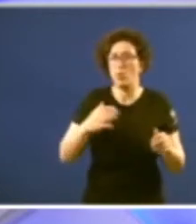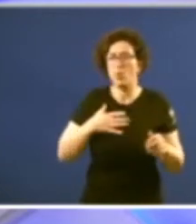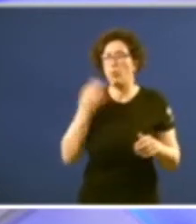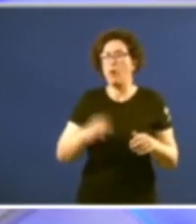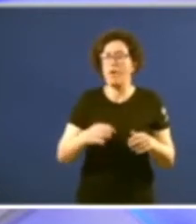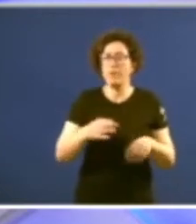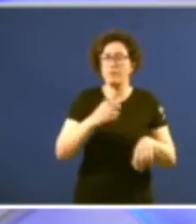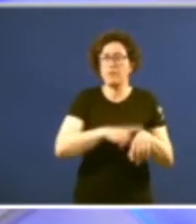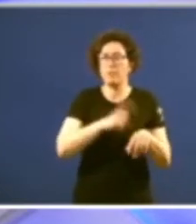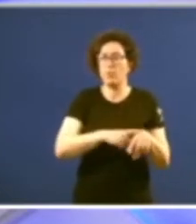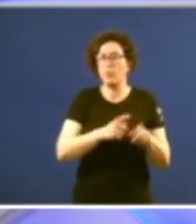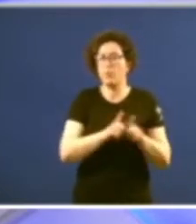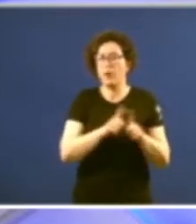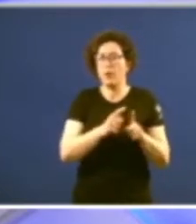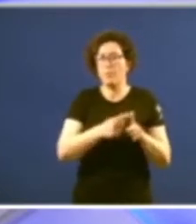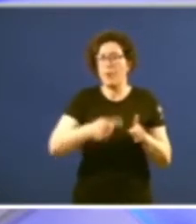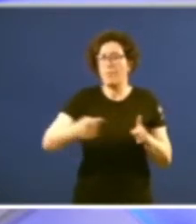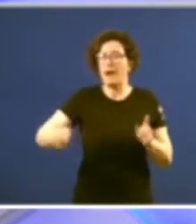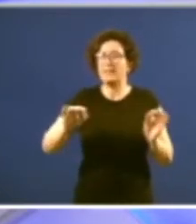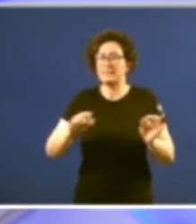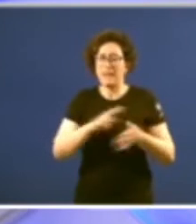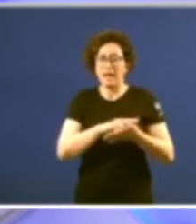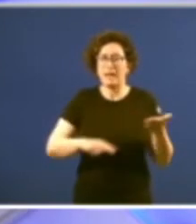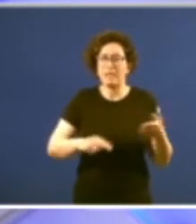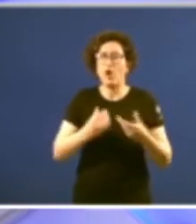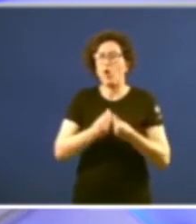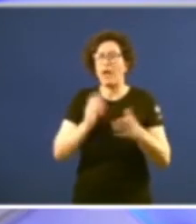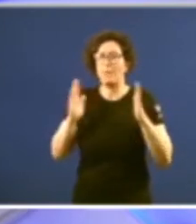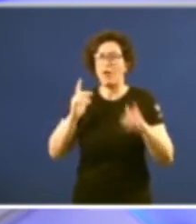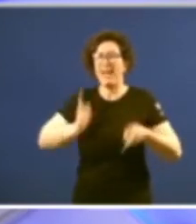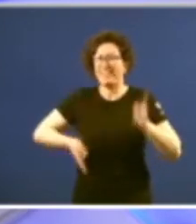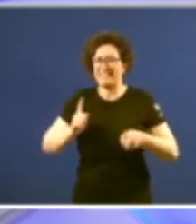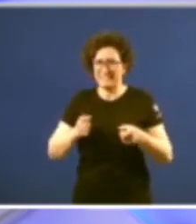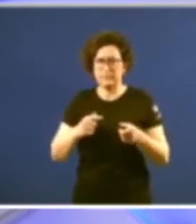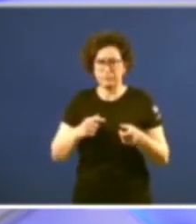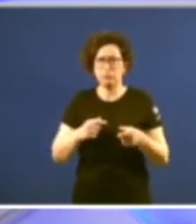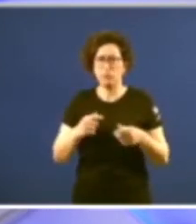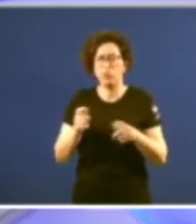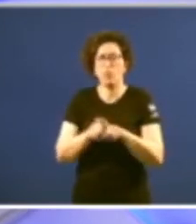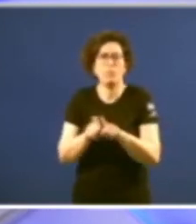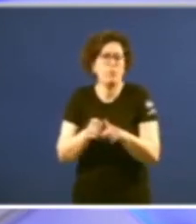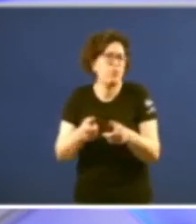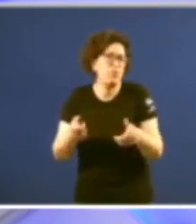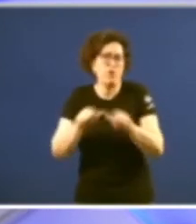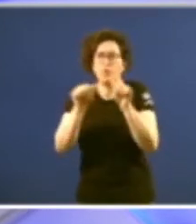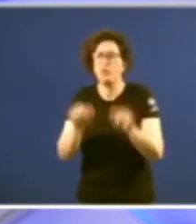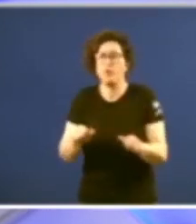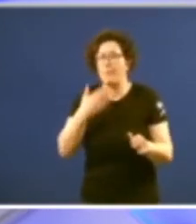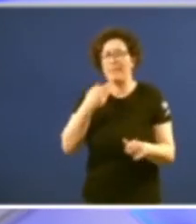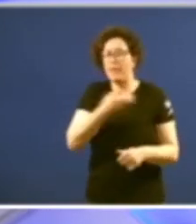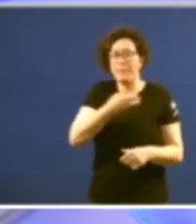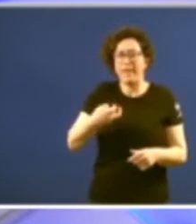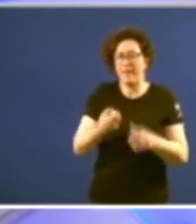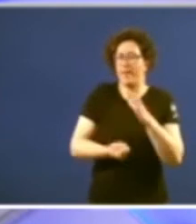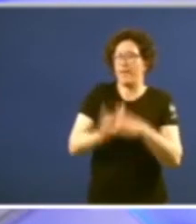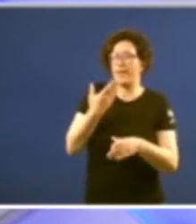prolongar as eivas de Galicia co caciquismo era un pouco como se fosse un producto dos caciques e aí